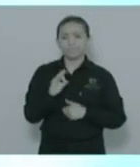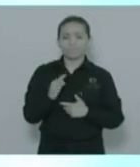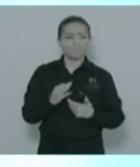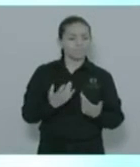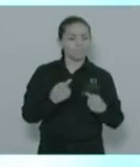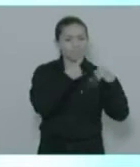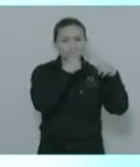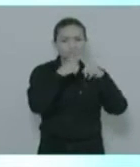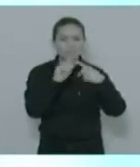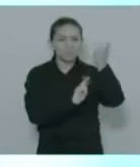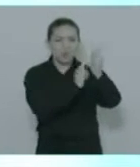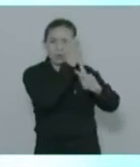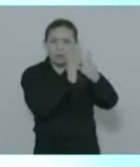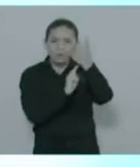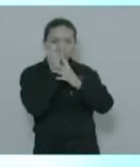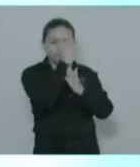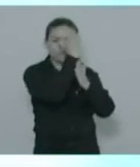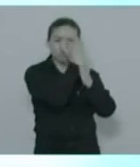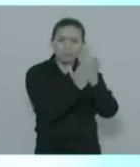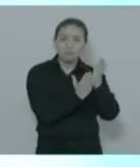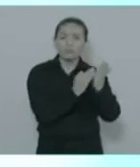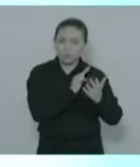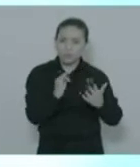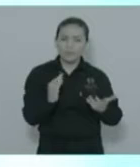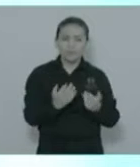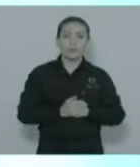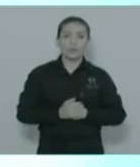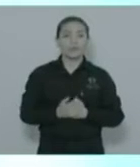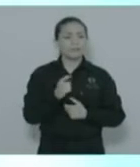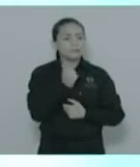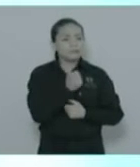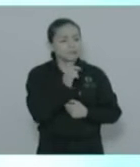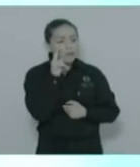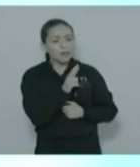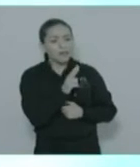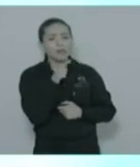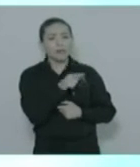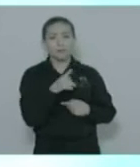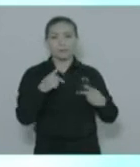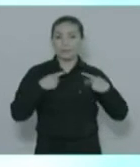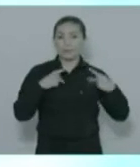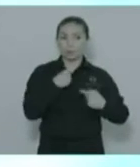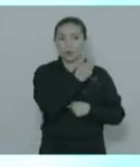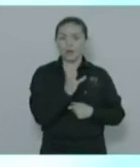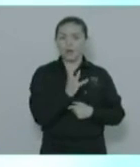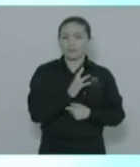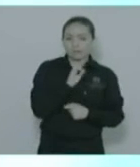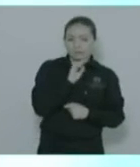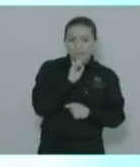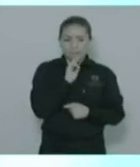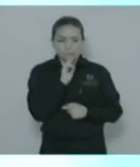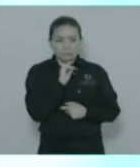índices delictivos, son historias de vida, son historias que se sienten y que viven ante la incertidumbre y preocupación de qué es lo que va a pasar entre